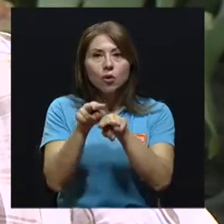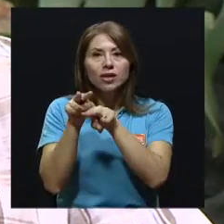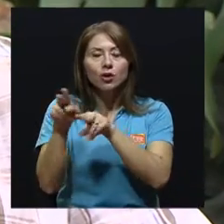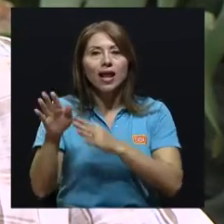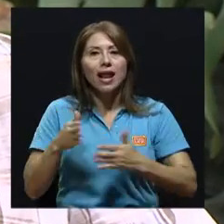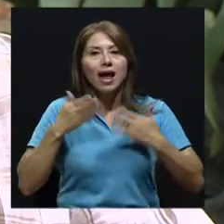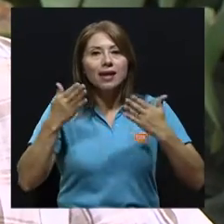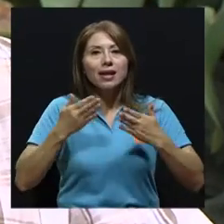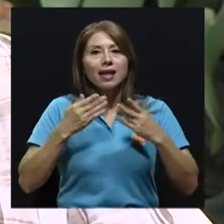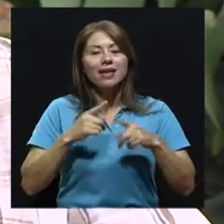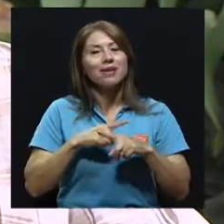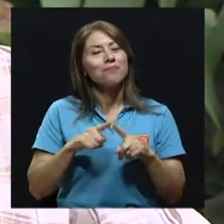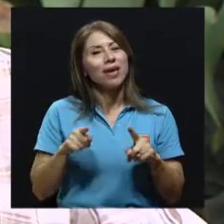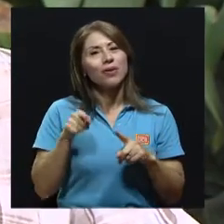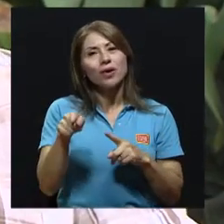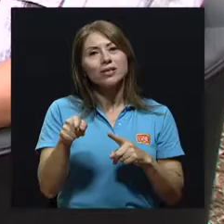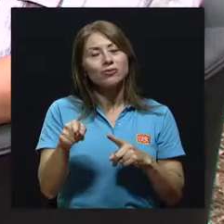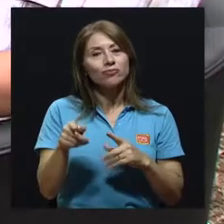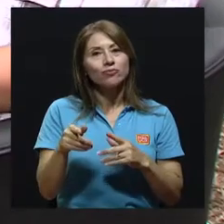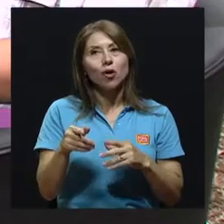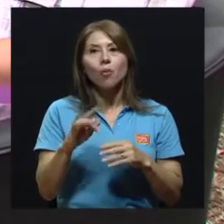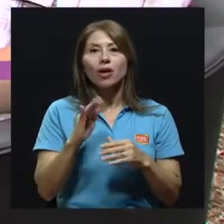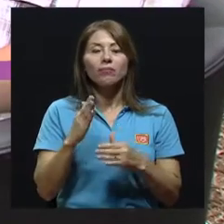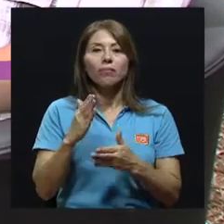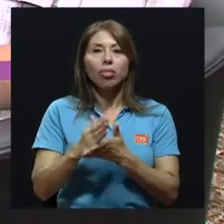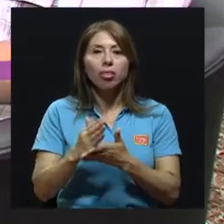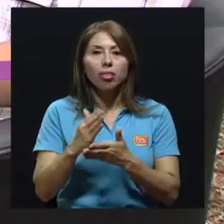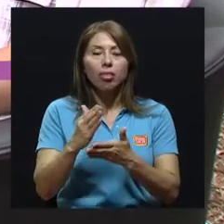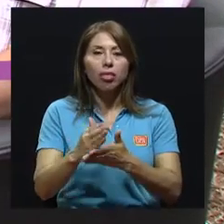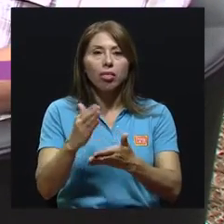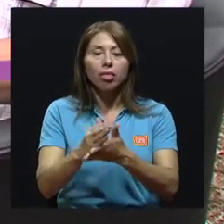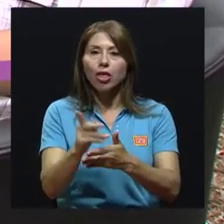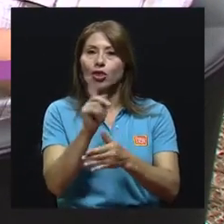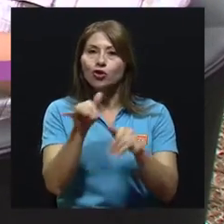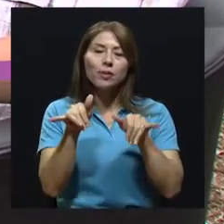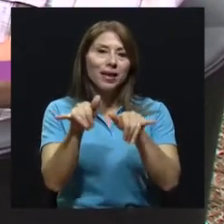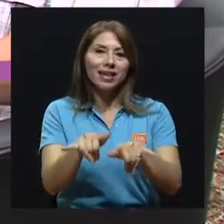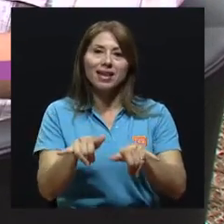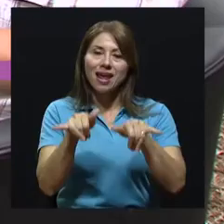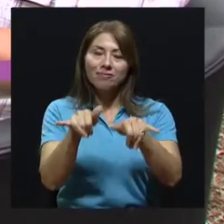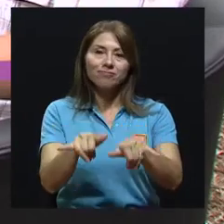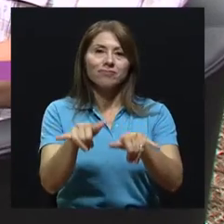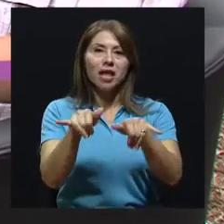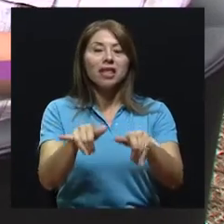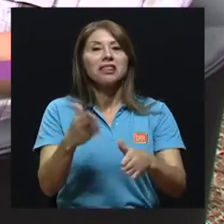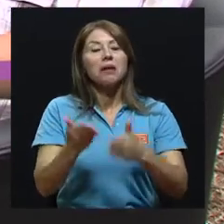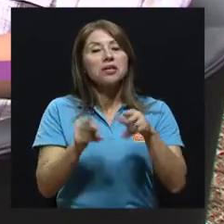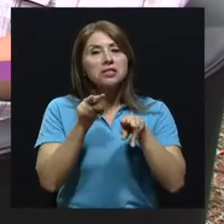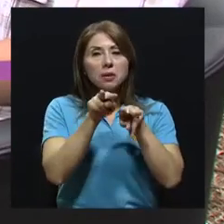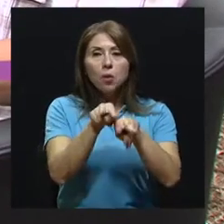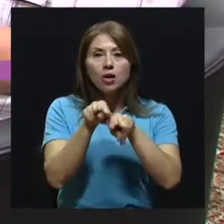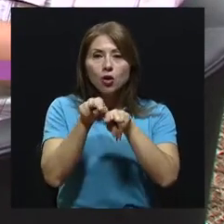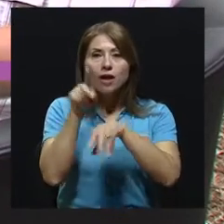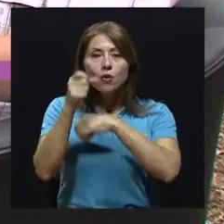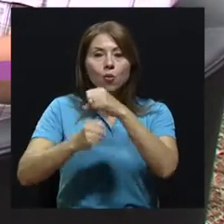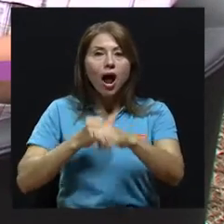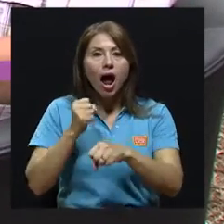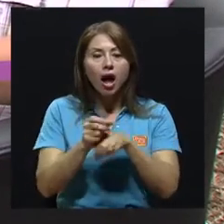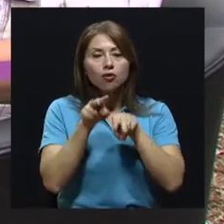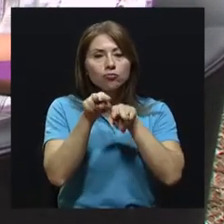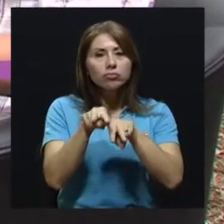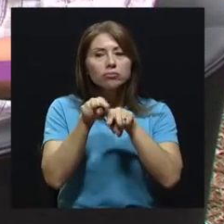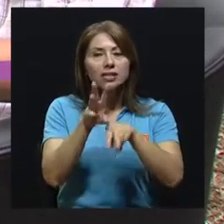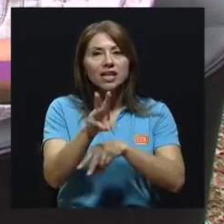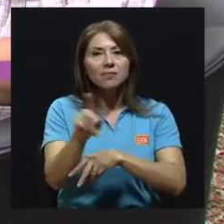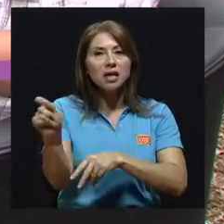cosas que no se lograban mantener en el tiempo. Al final de cuentas, se monitoreaba un año, seis meses y luego se dejaba,